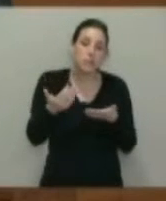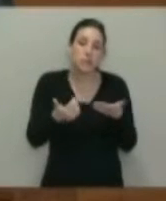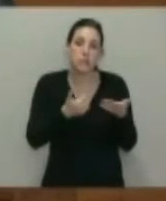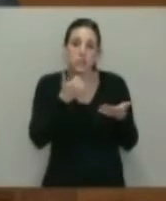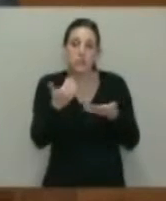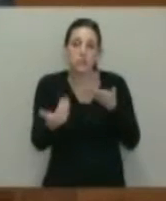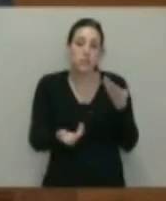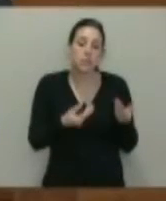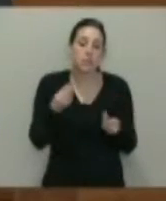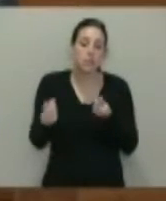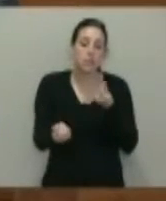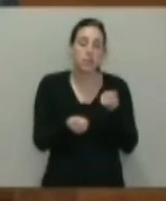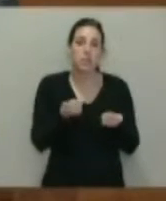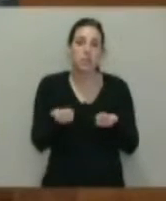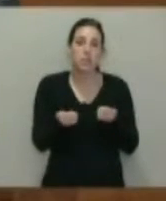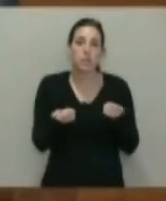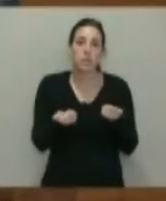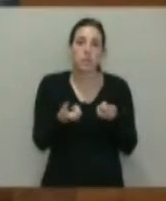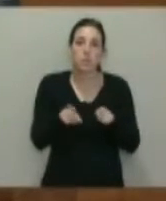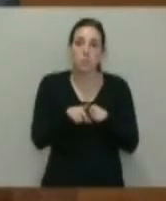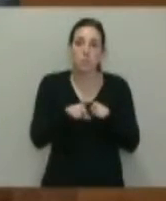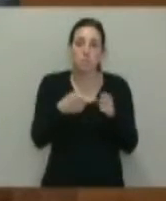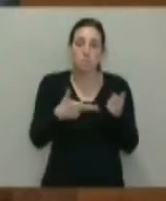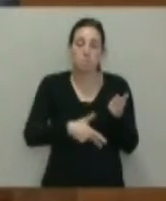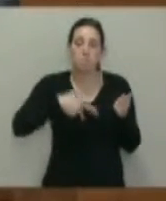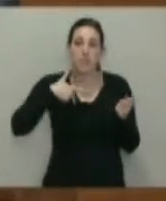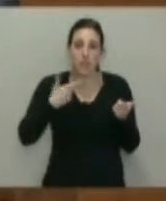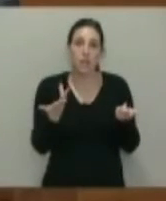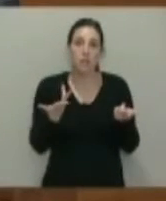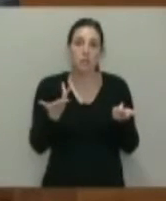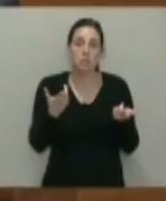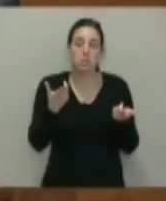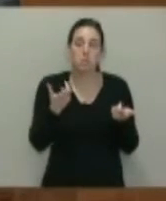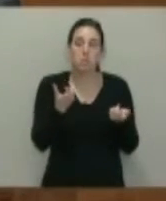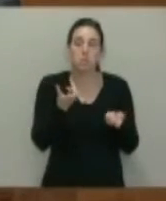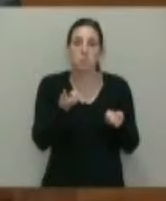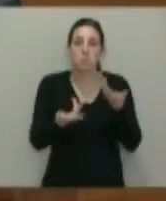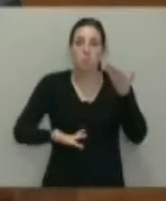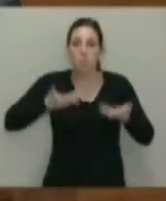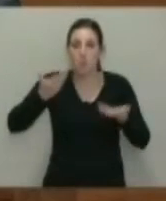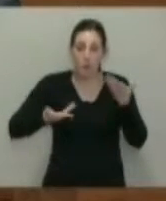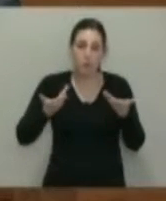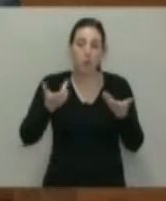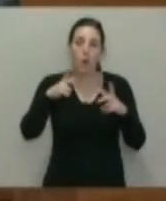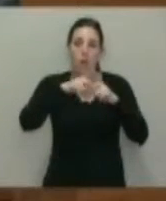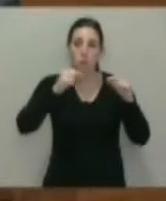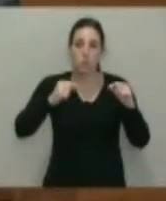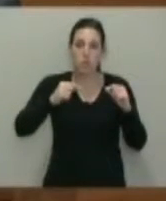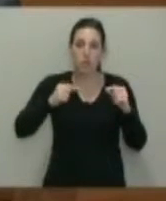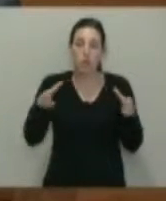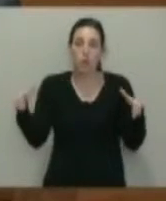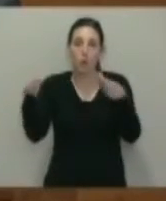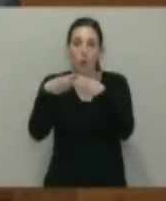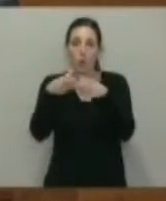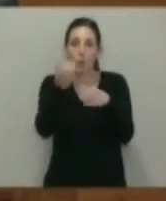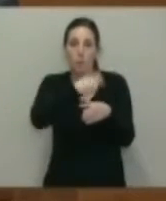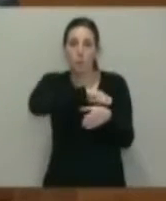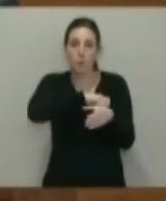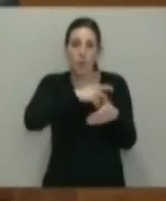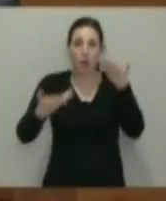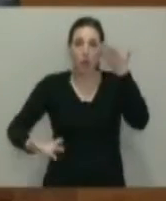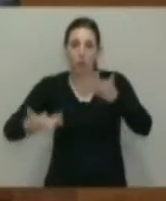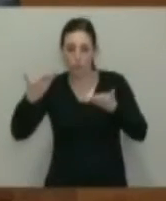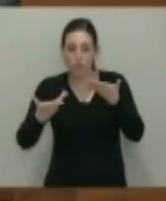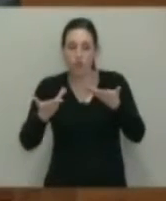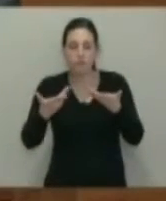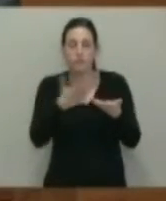generales, sino en términos comparativos de la situación de Asturias con el conjunto del país, que sí me gustaría hacer referencia,